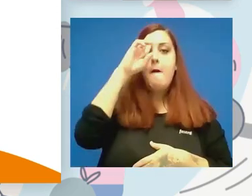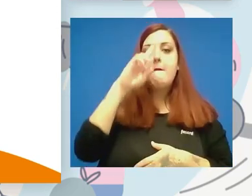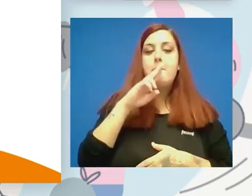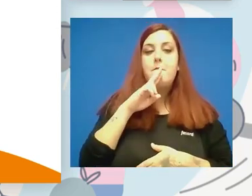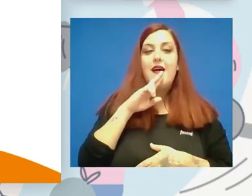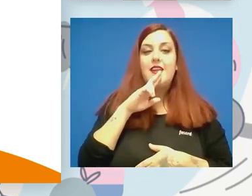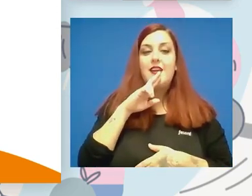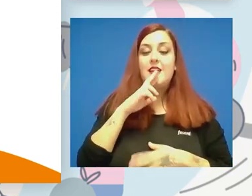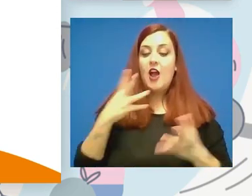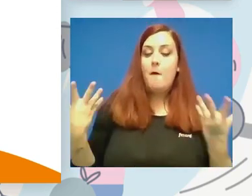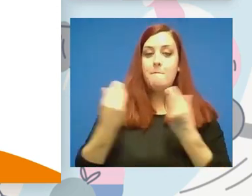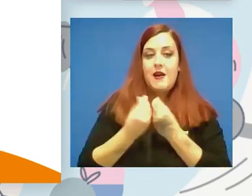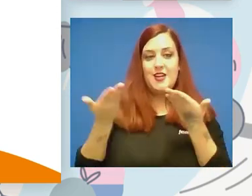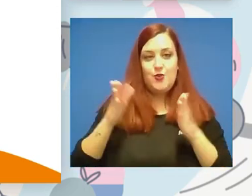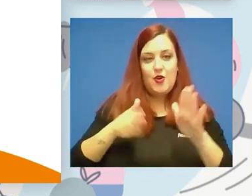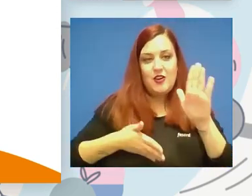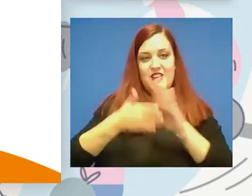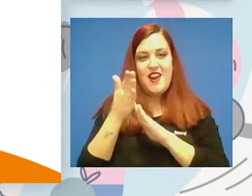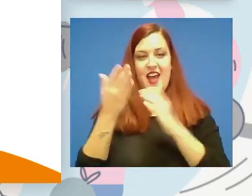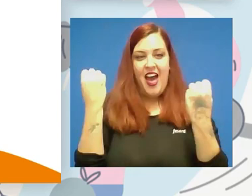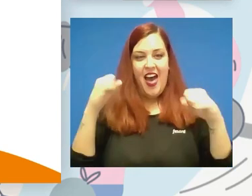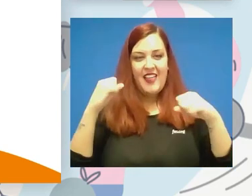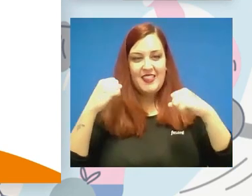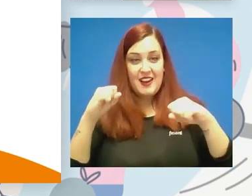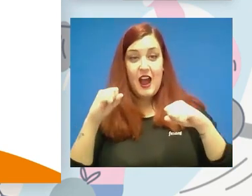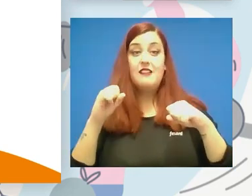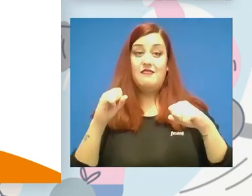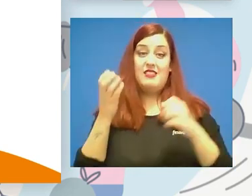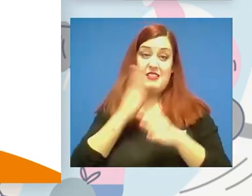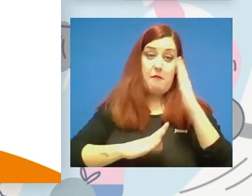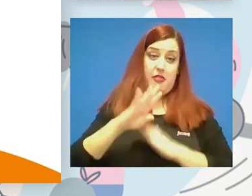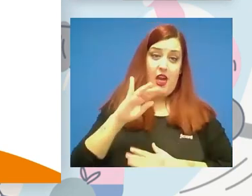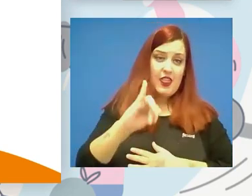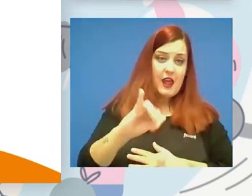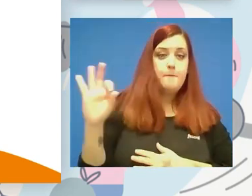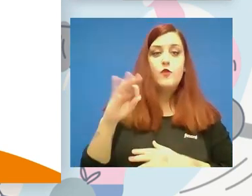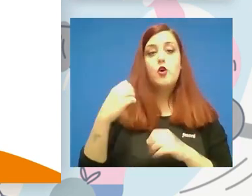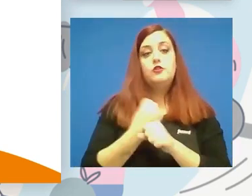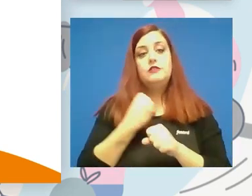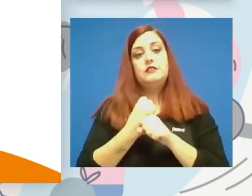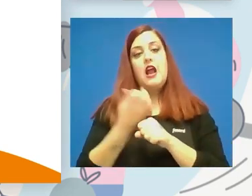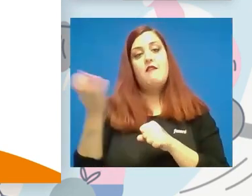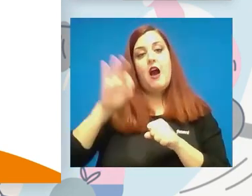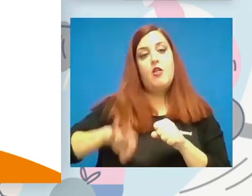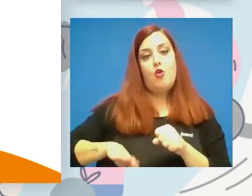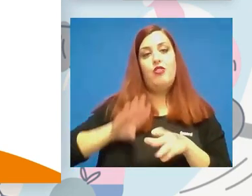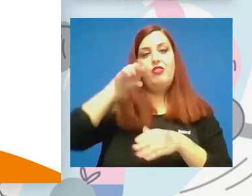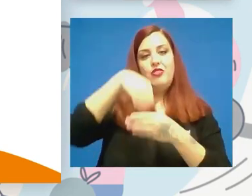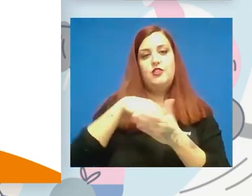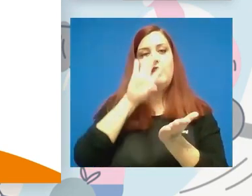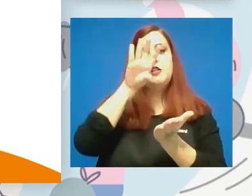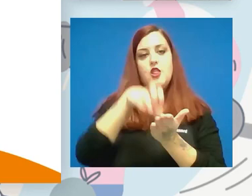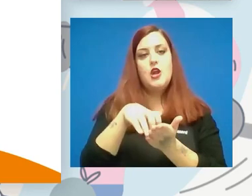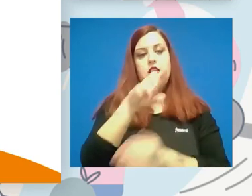a entrenar a sus chavales y tiene una discapacidad o como trabajador de esas propias instalaciones públicas, instalaciones